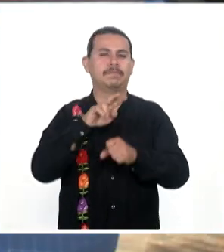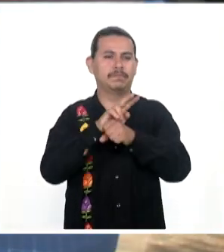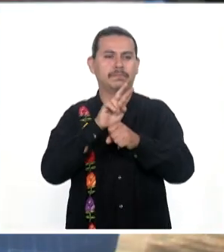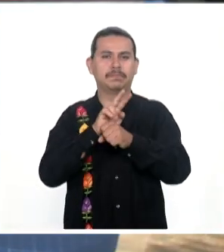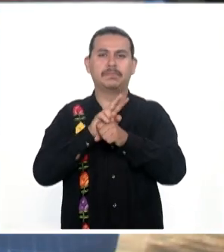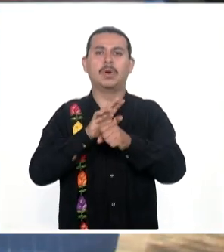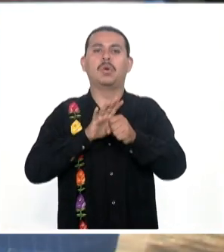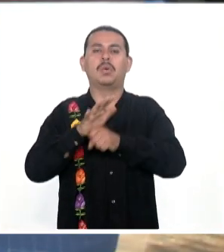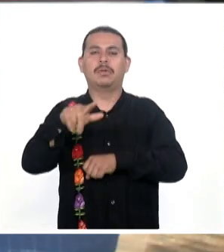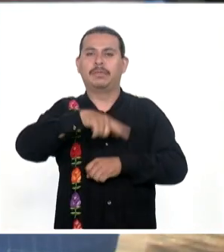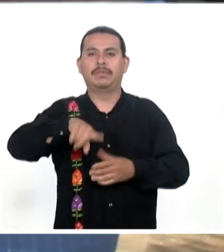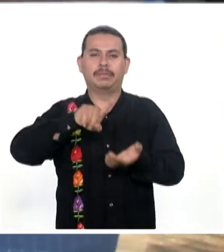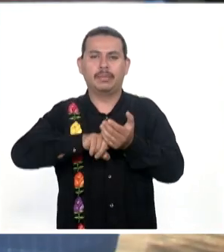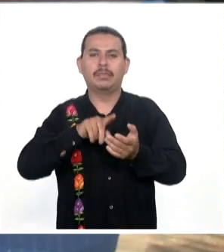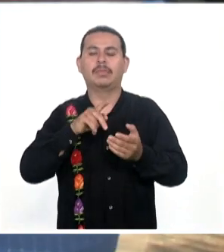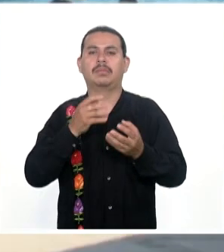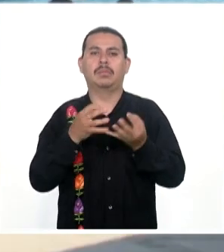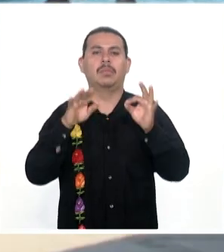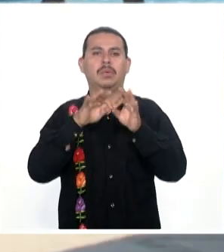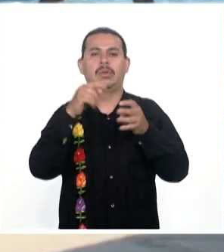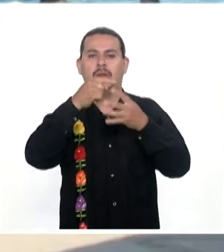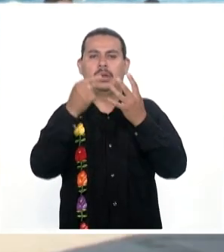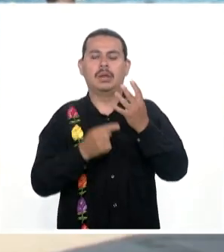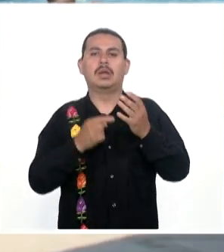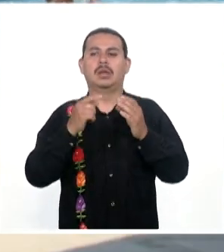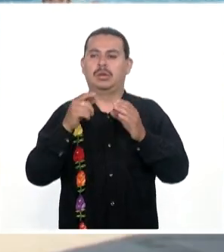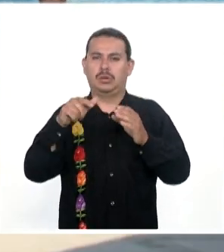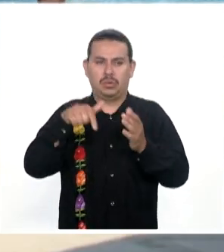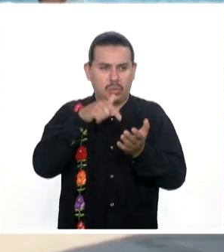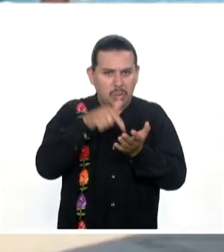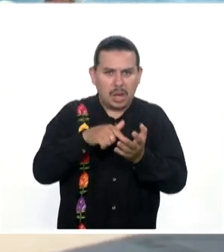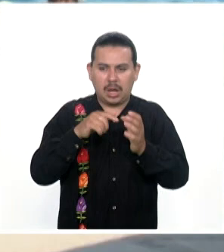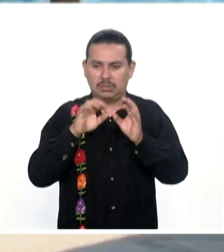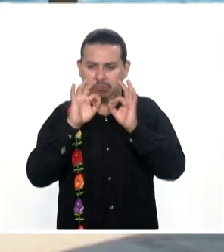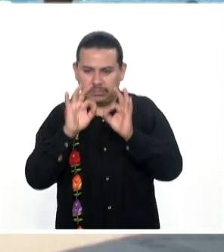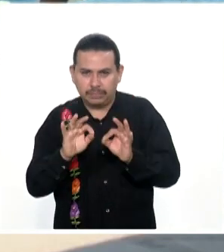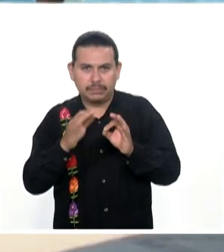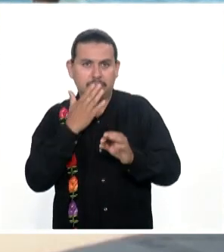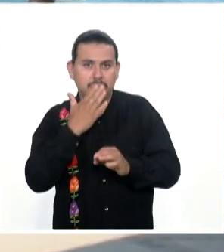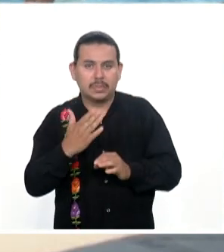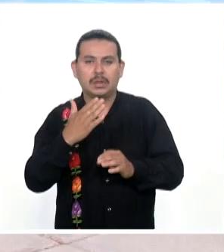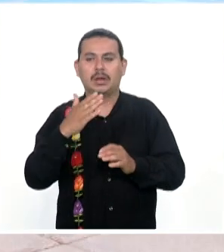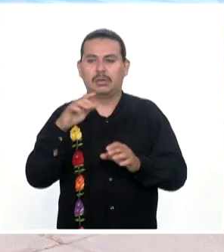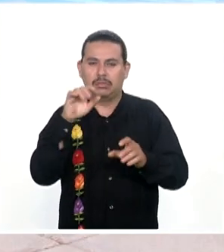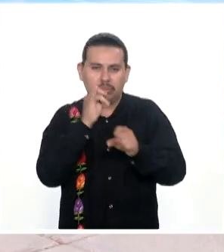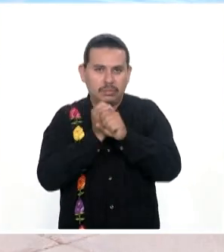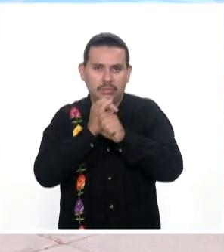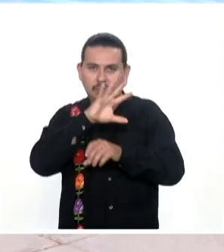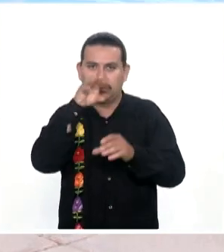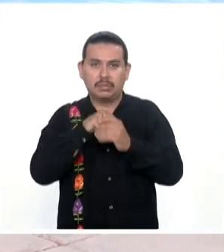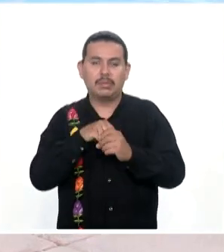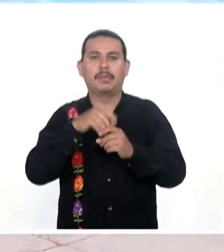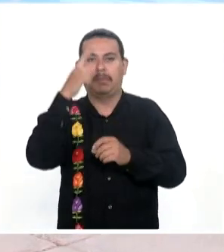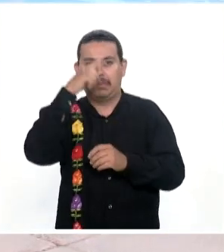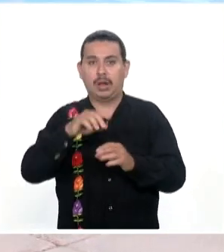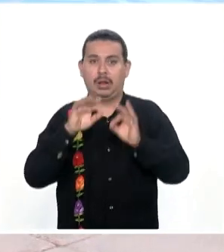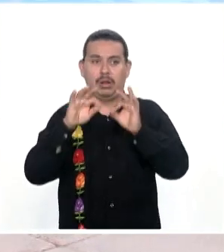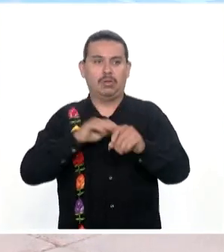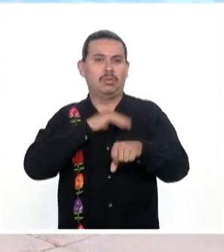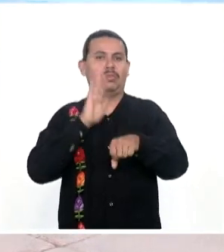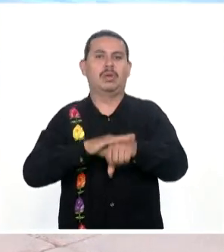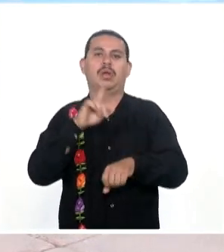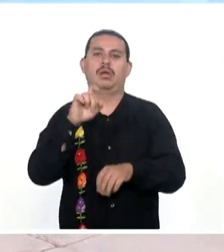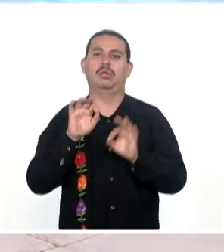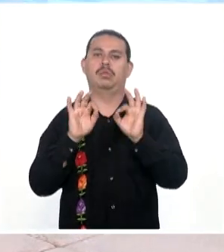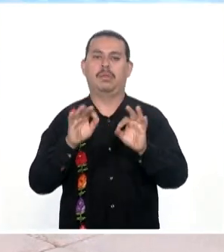en el monitoreo Que se realiza Se toman en cuenta Los parámetros Físico Químicos Y microbiológicos Que determinan